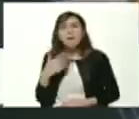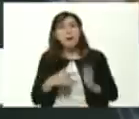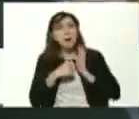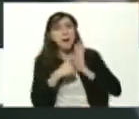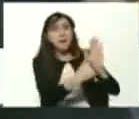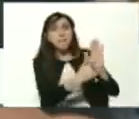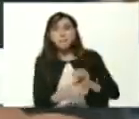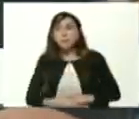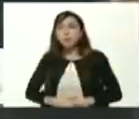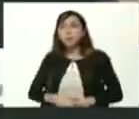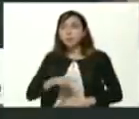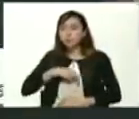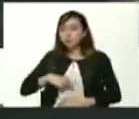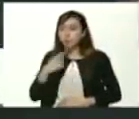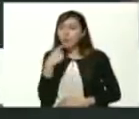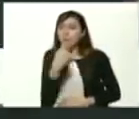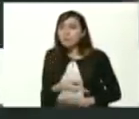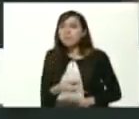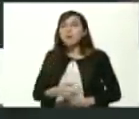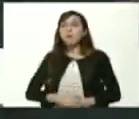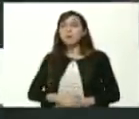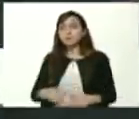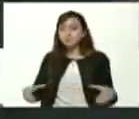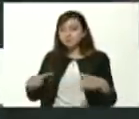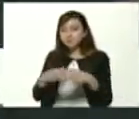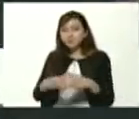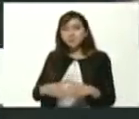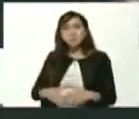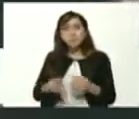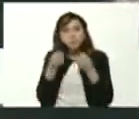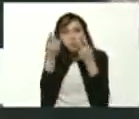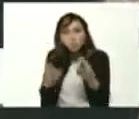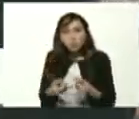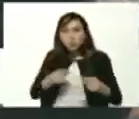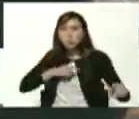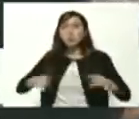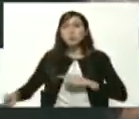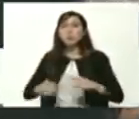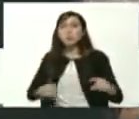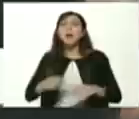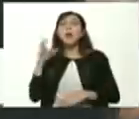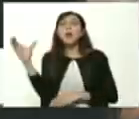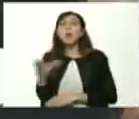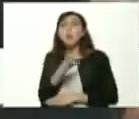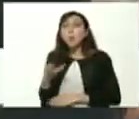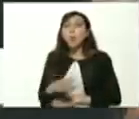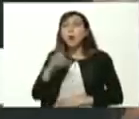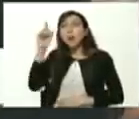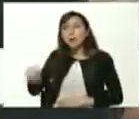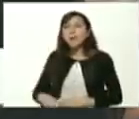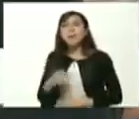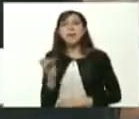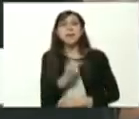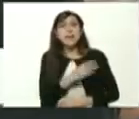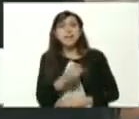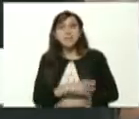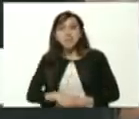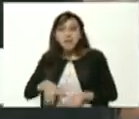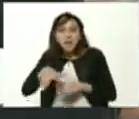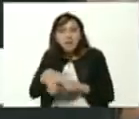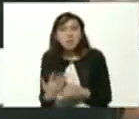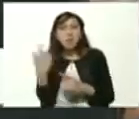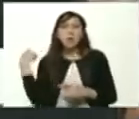allí nosotros le decíamos mientras nos expresaban los movimientos estudiantiles de Colombia de Chile su situación